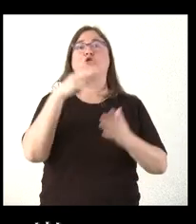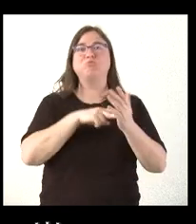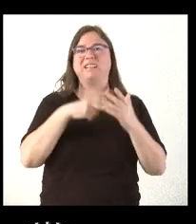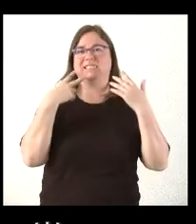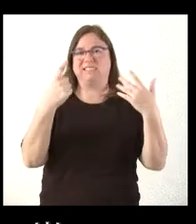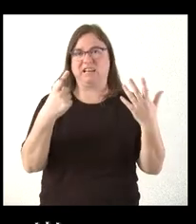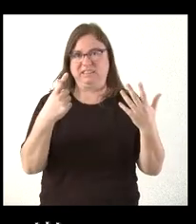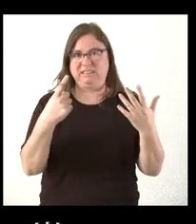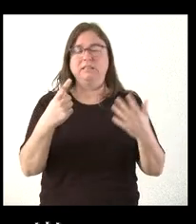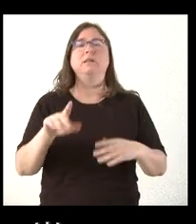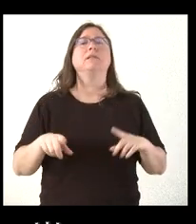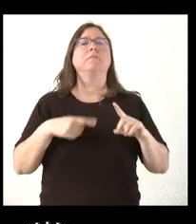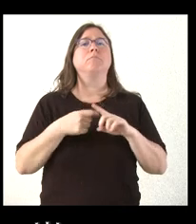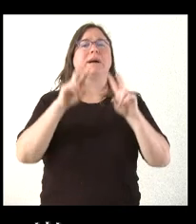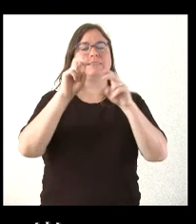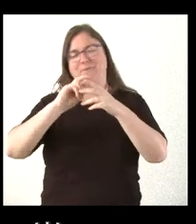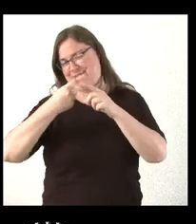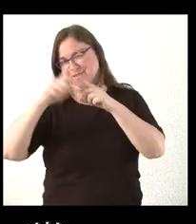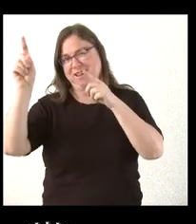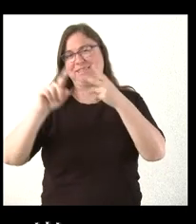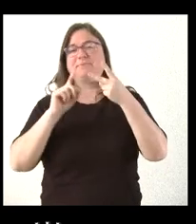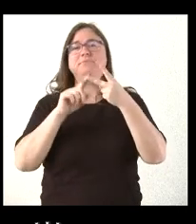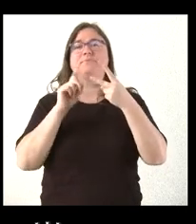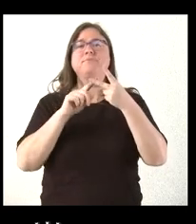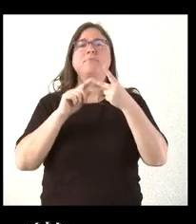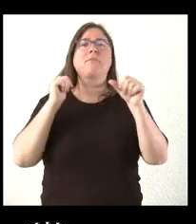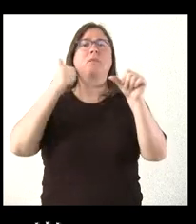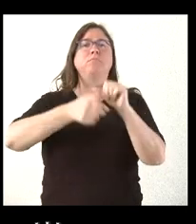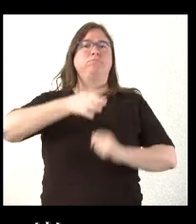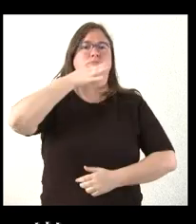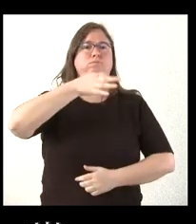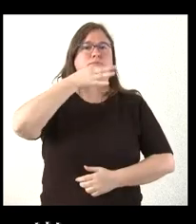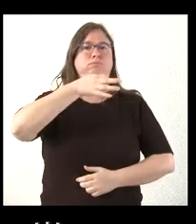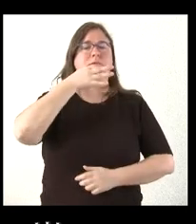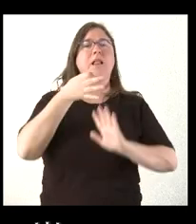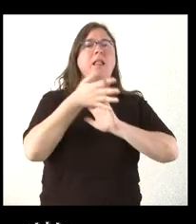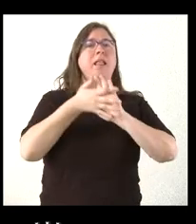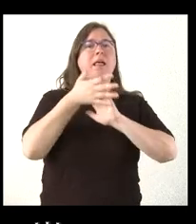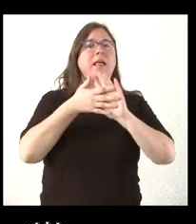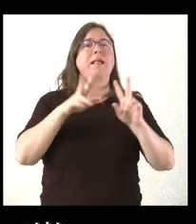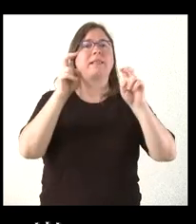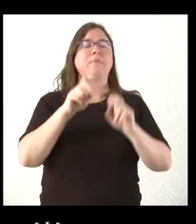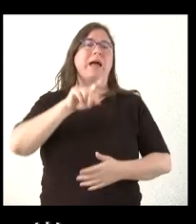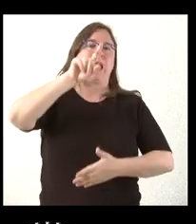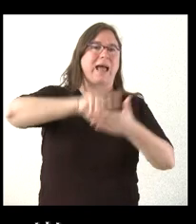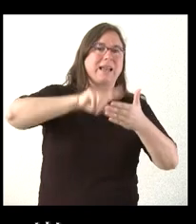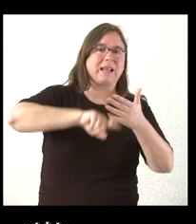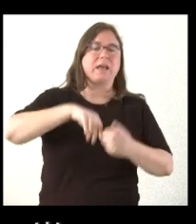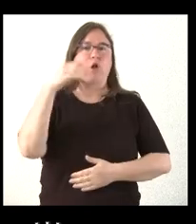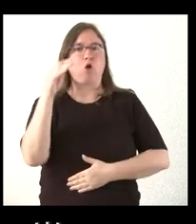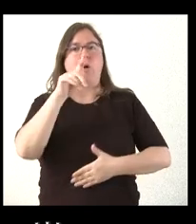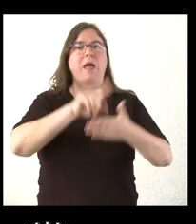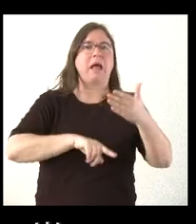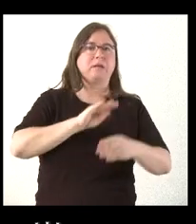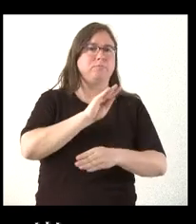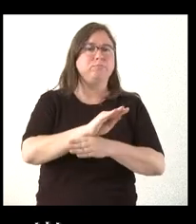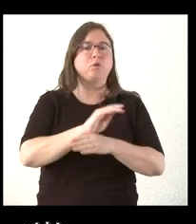Y con respecto a otro tema totalmente diferente, es que a lo largo de su intervención se ha hablado mucho de alquiler de jóvenes y de las ayudas que da